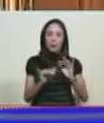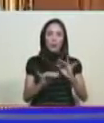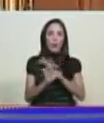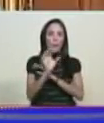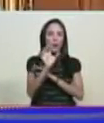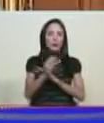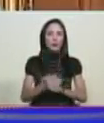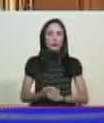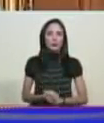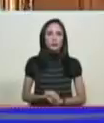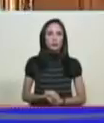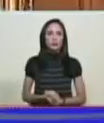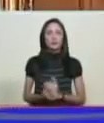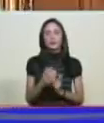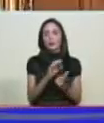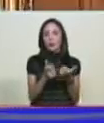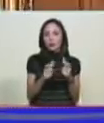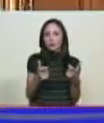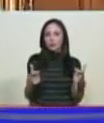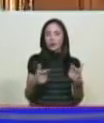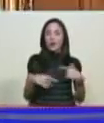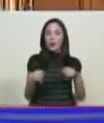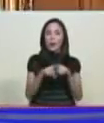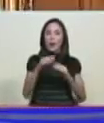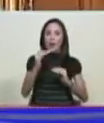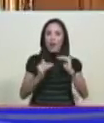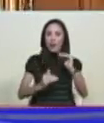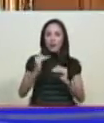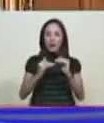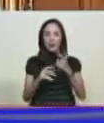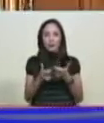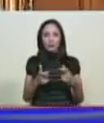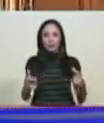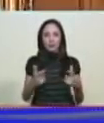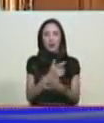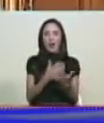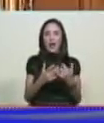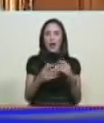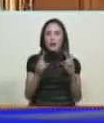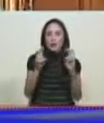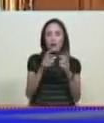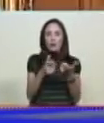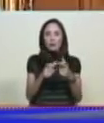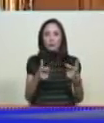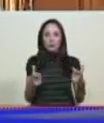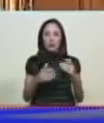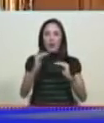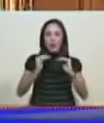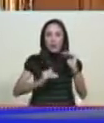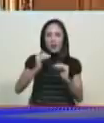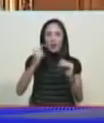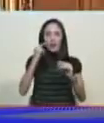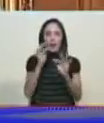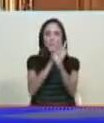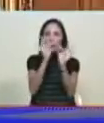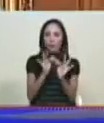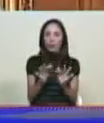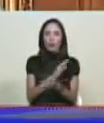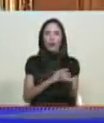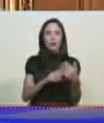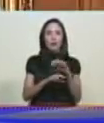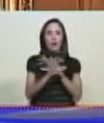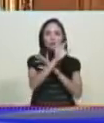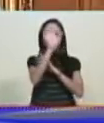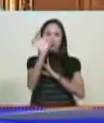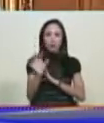país para ir logrando el equilibrio un nuevo equilibrio un nuevo formato un nuevo esquema